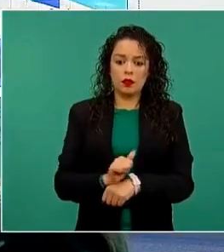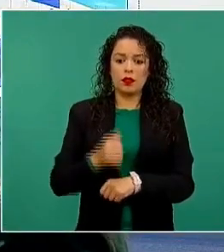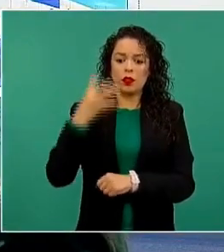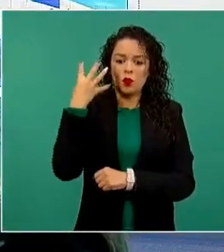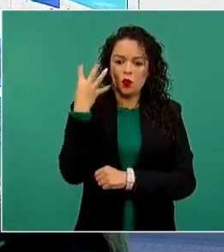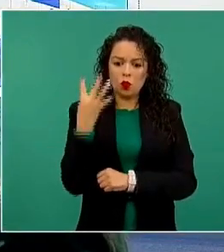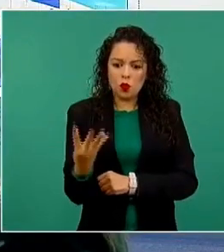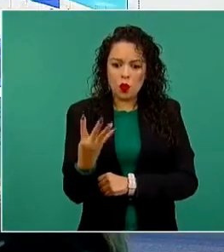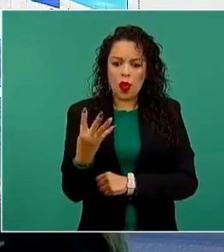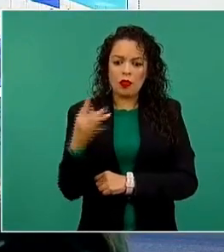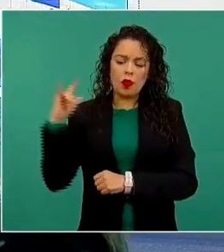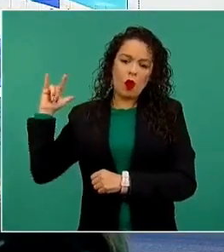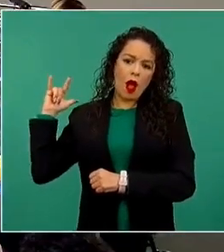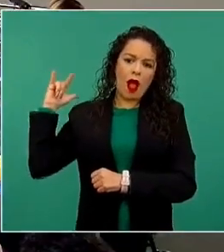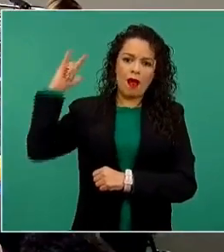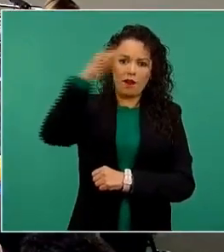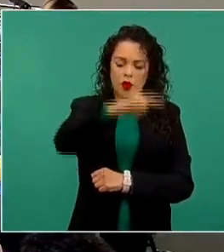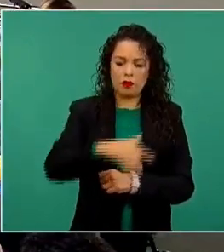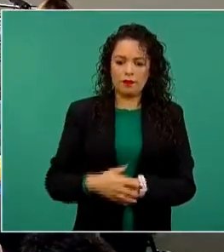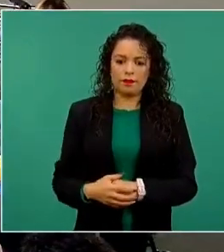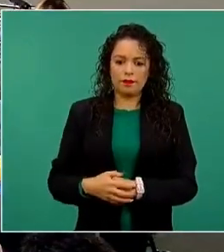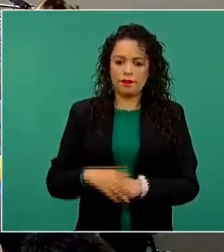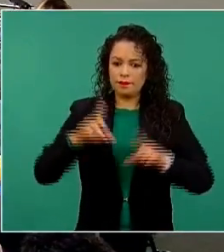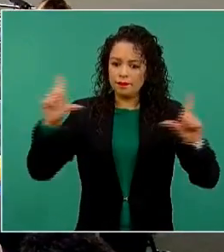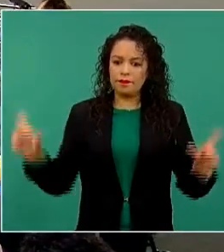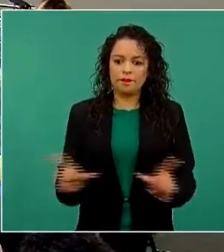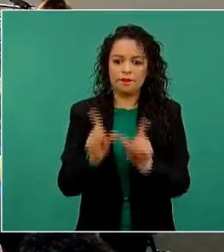cuatro aeronaves. Es todo, señor presidente.